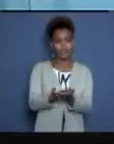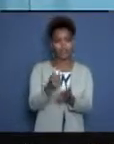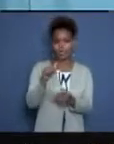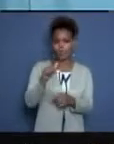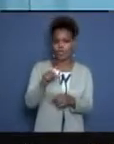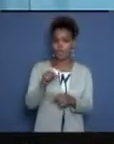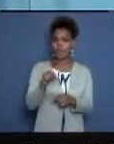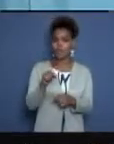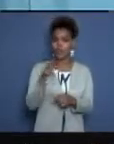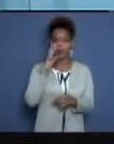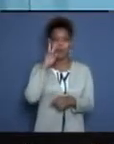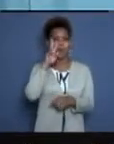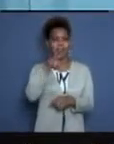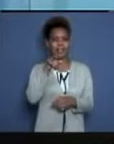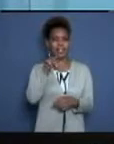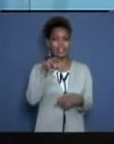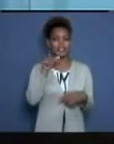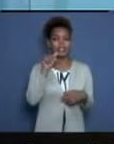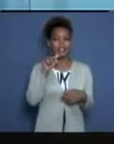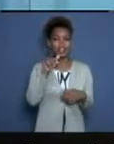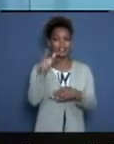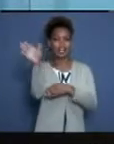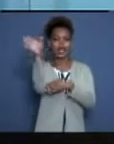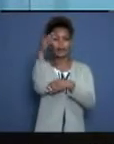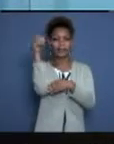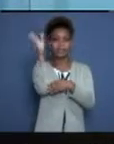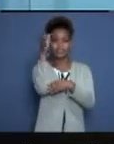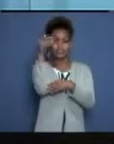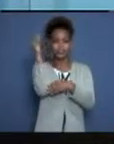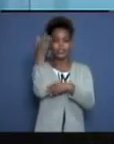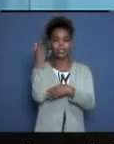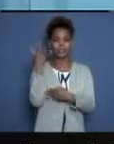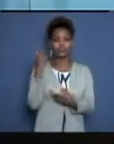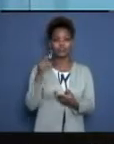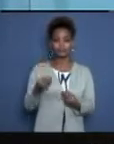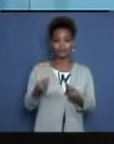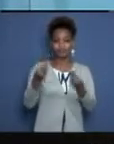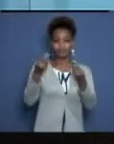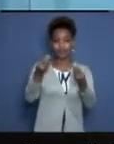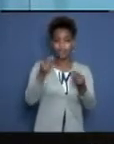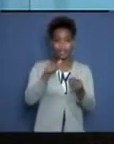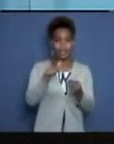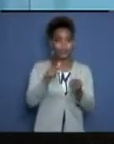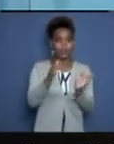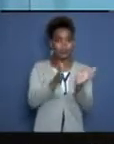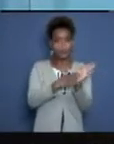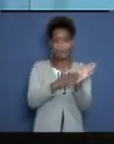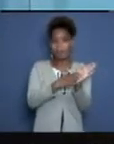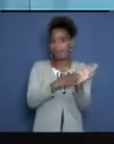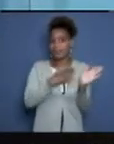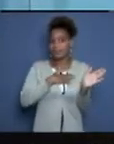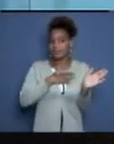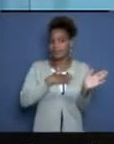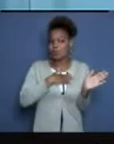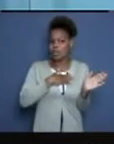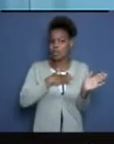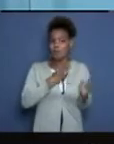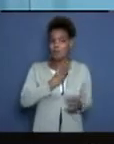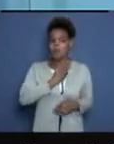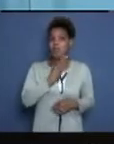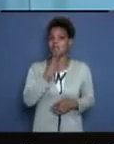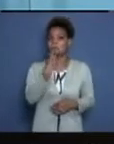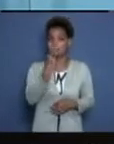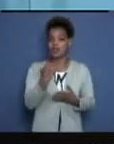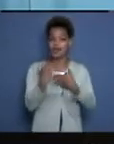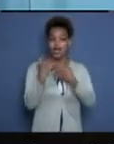precisamente este abanderamiento de los transportistas no estatales que están prestando una vital labor en el